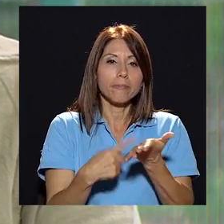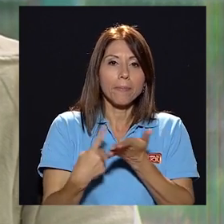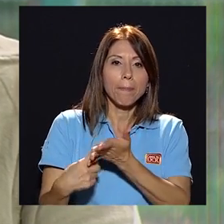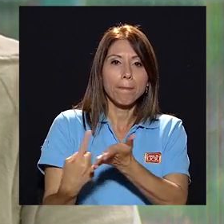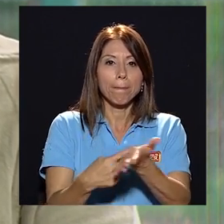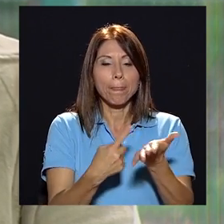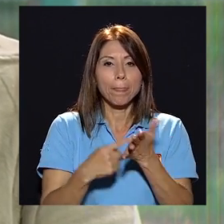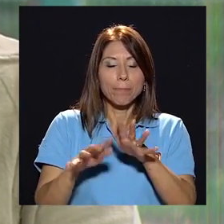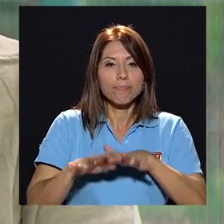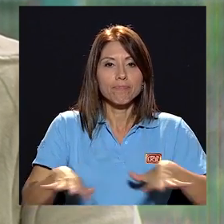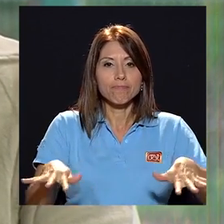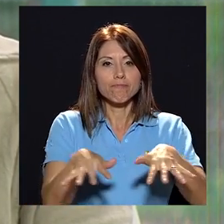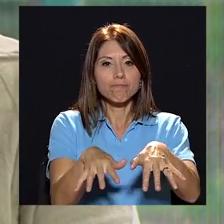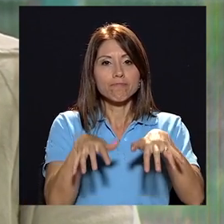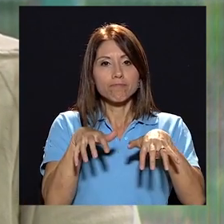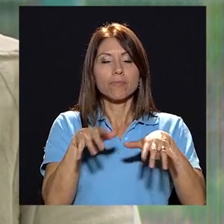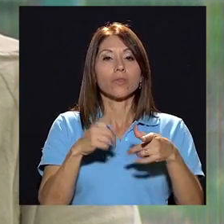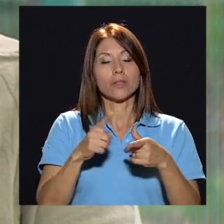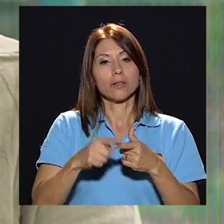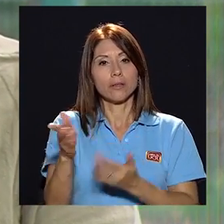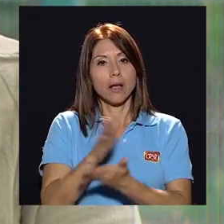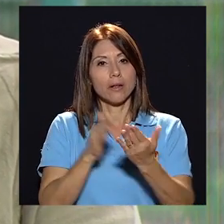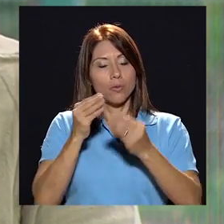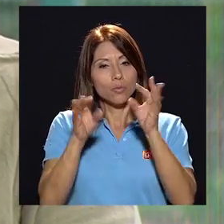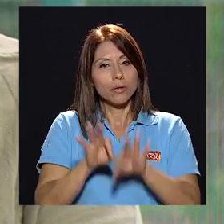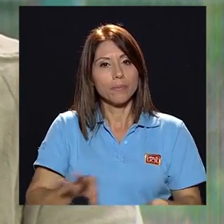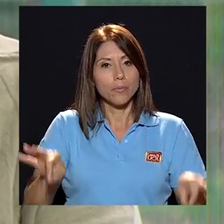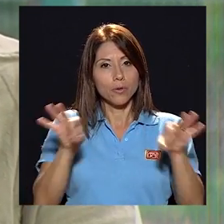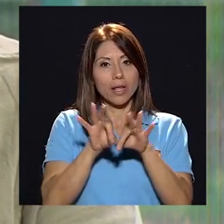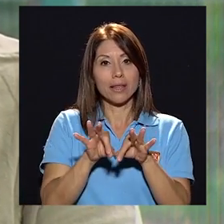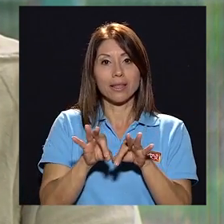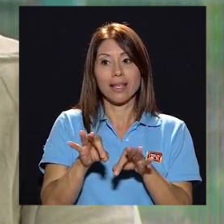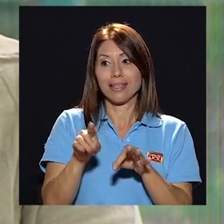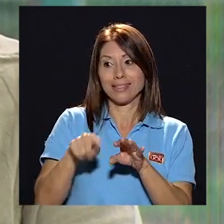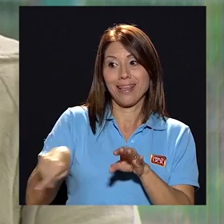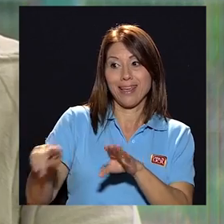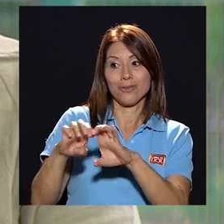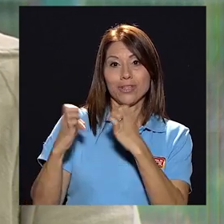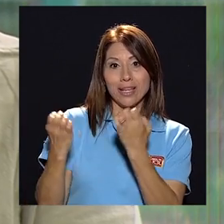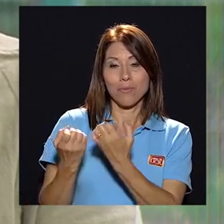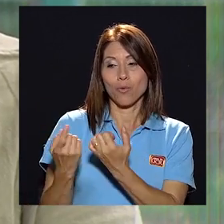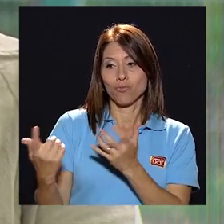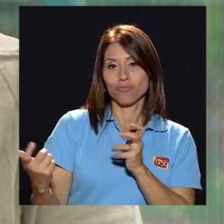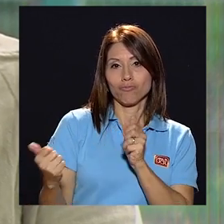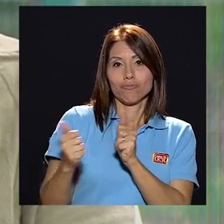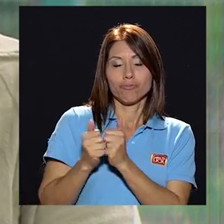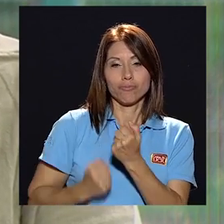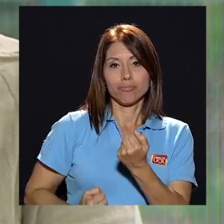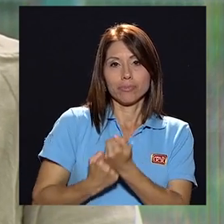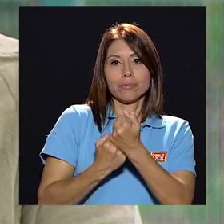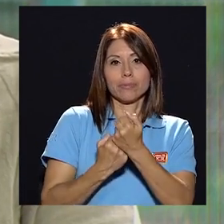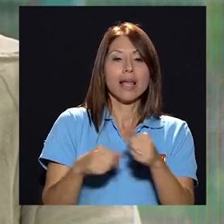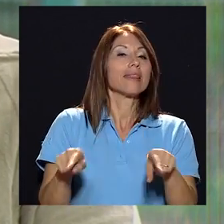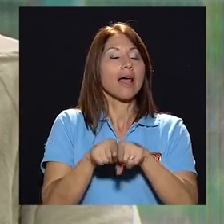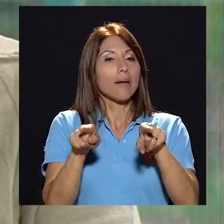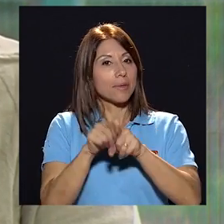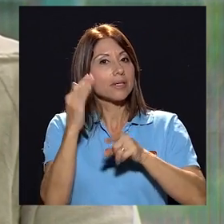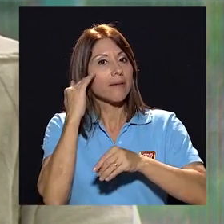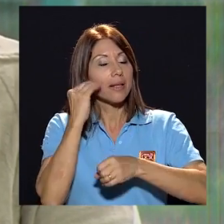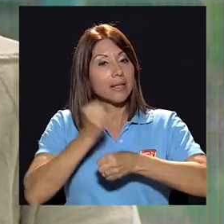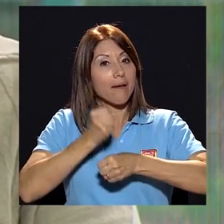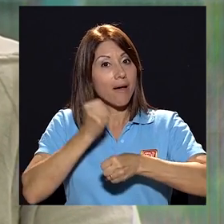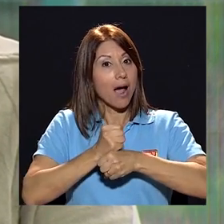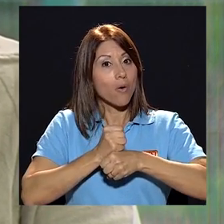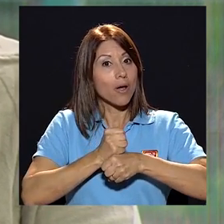de la discusión en el plenario. Entonces me parece que algo importante es apoyarme de ellos, también tener claro de que el trabajo en las